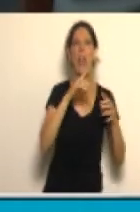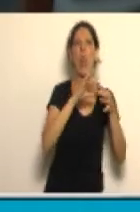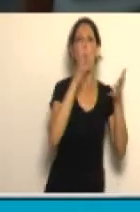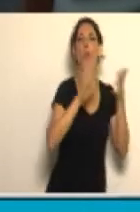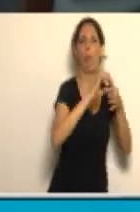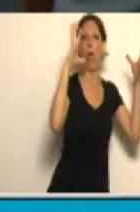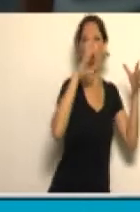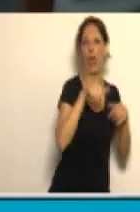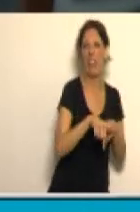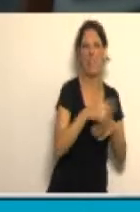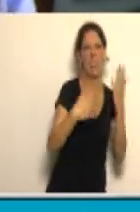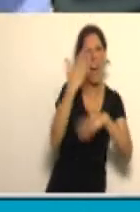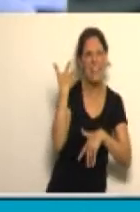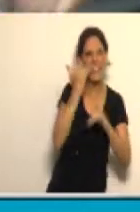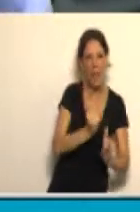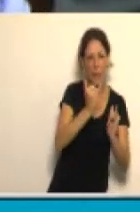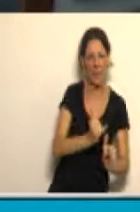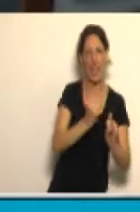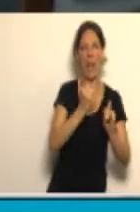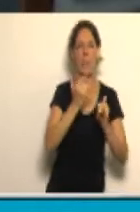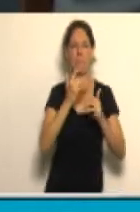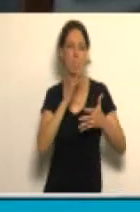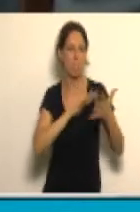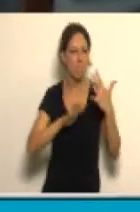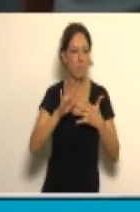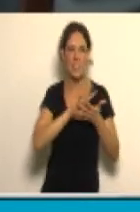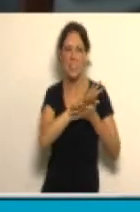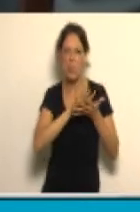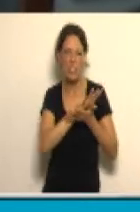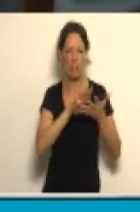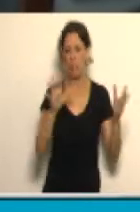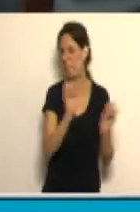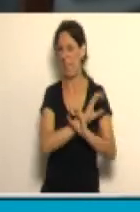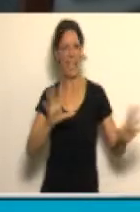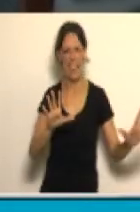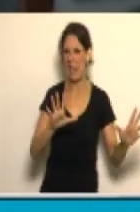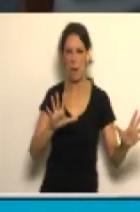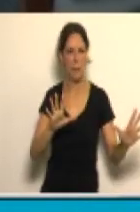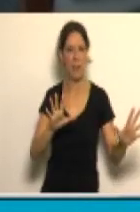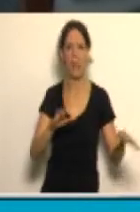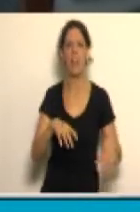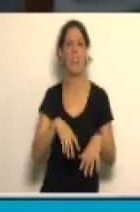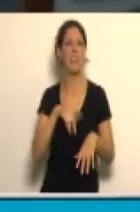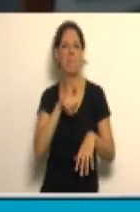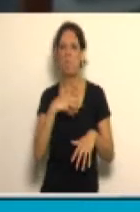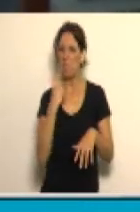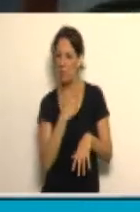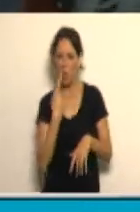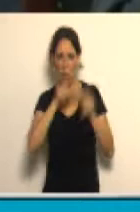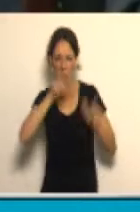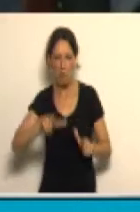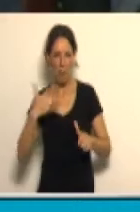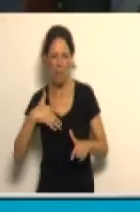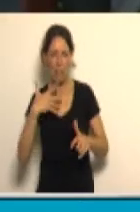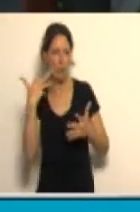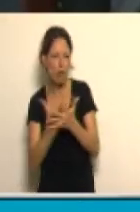vino a instalar en esa combinación nefasta que sufrimos los argentinos,